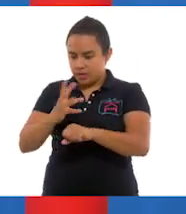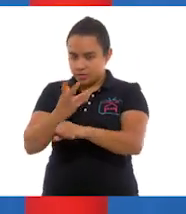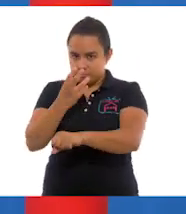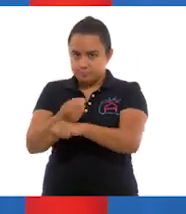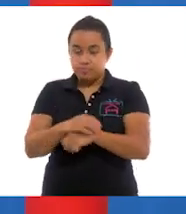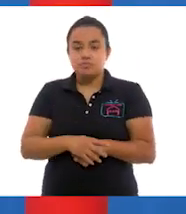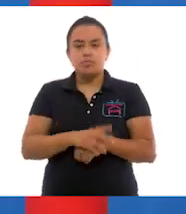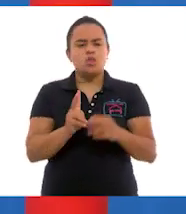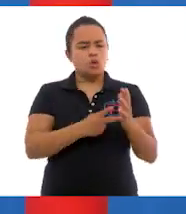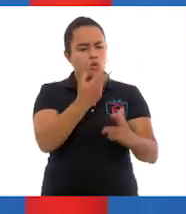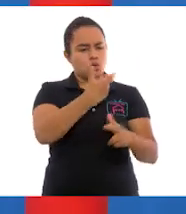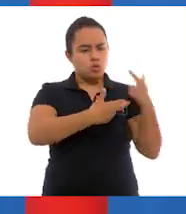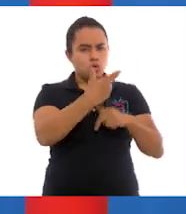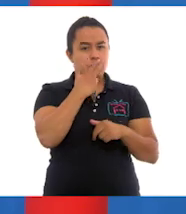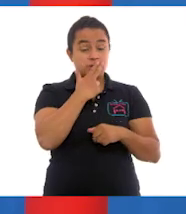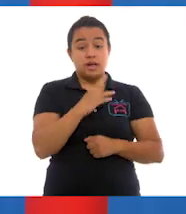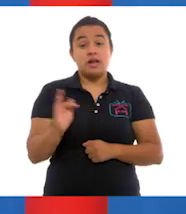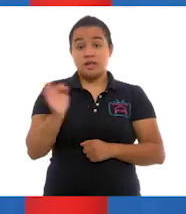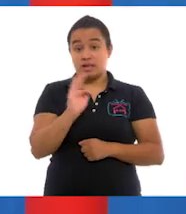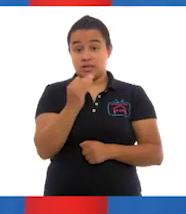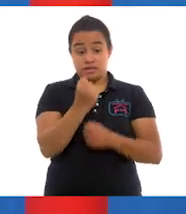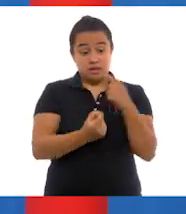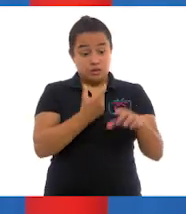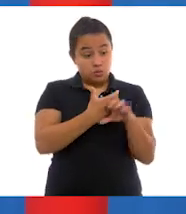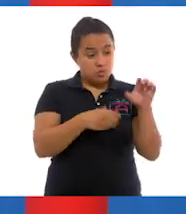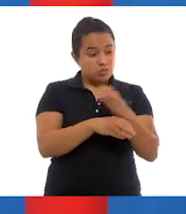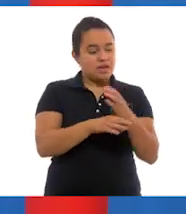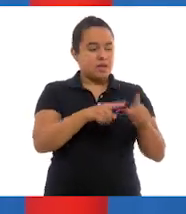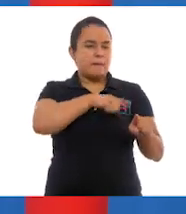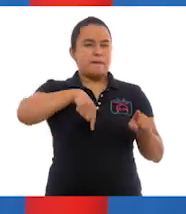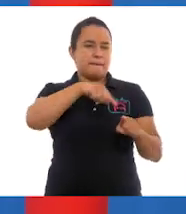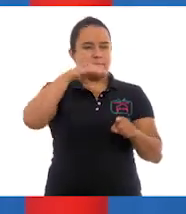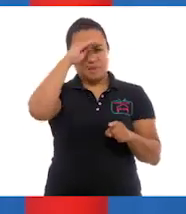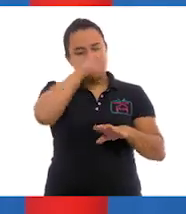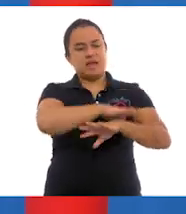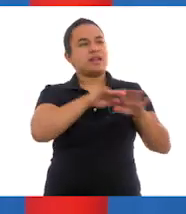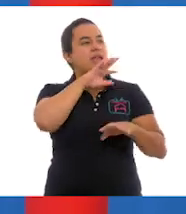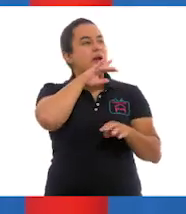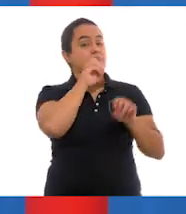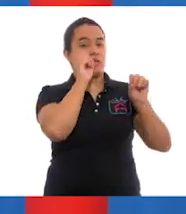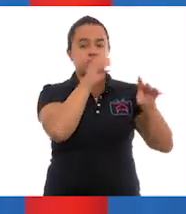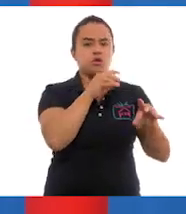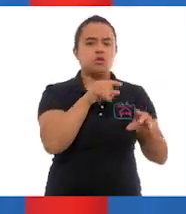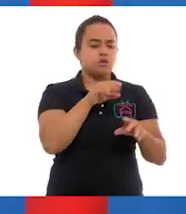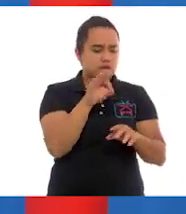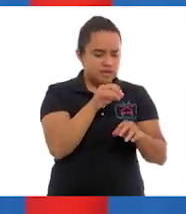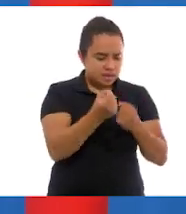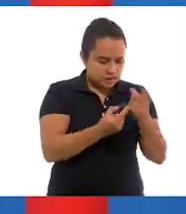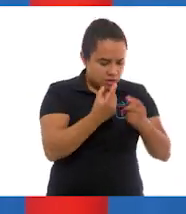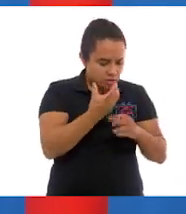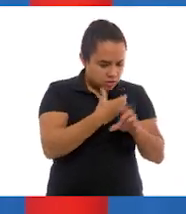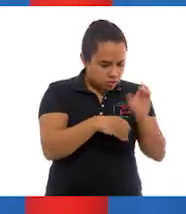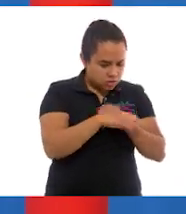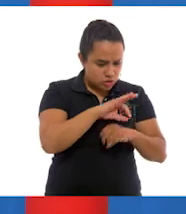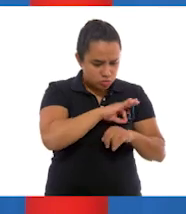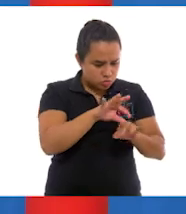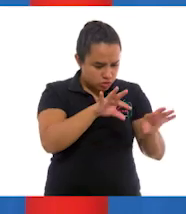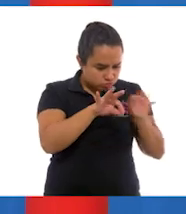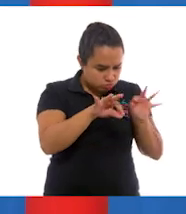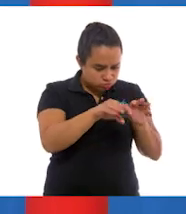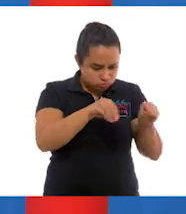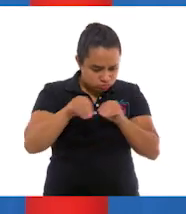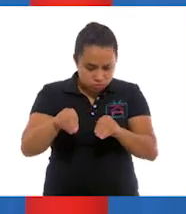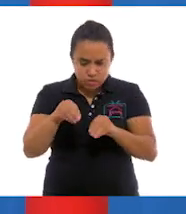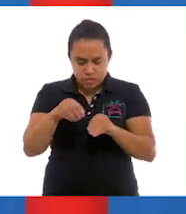Recuperar. Es posible que algunos objetos que ya son considerados desechos tengan piezas o partes que se pueden recuperar, pues